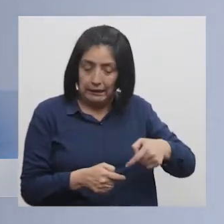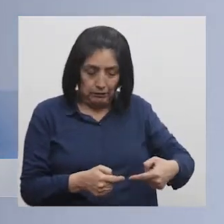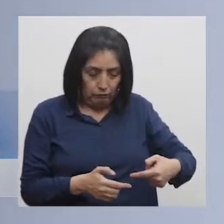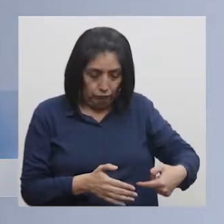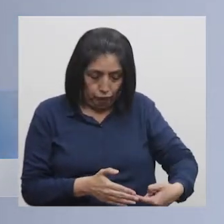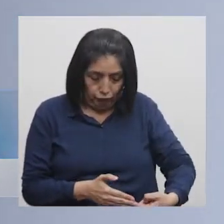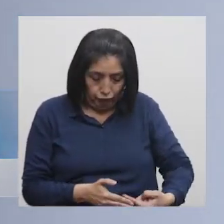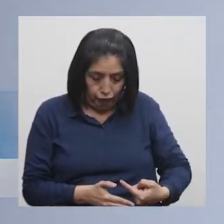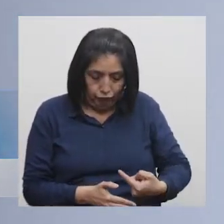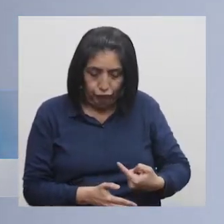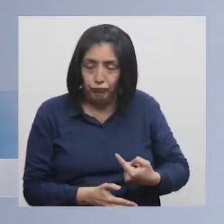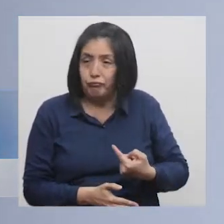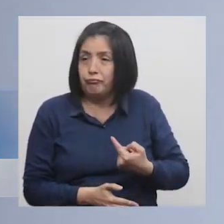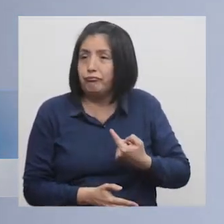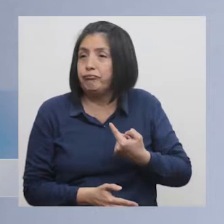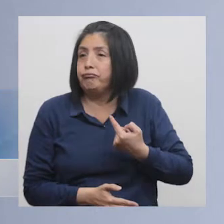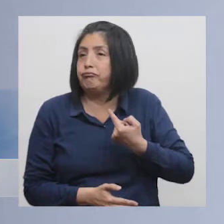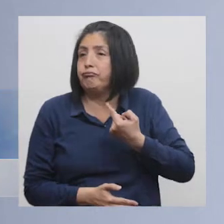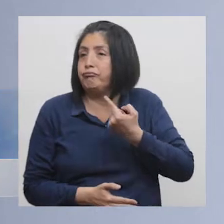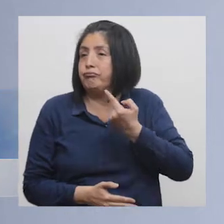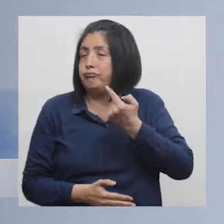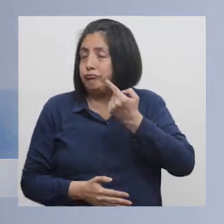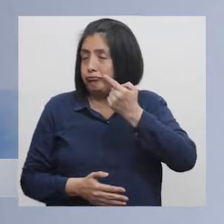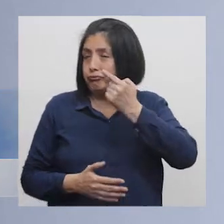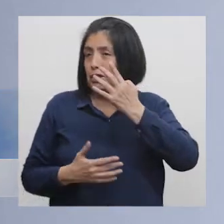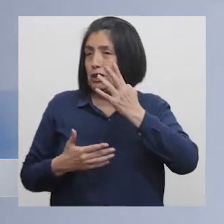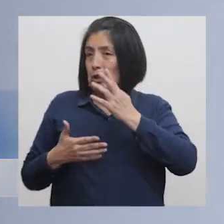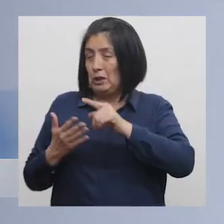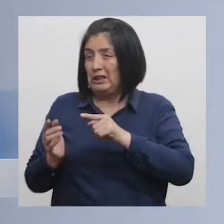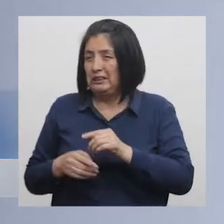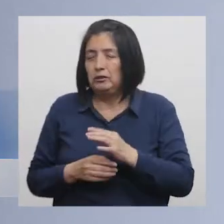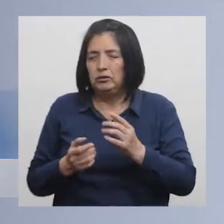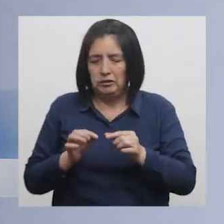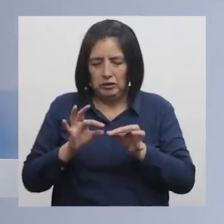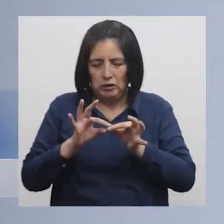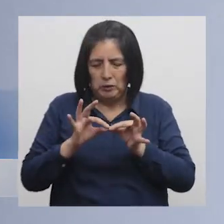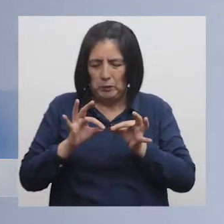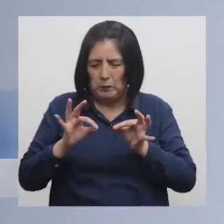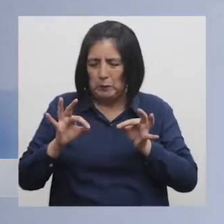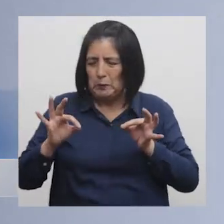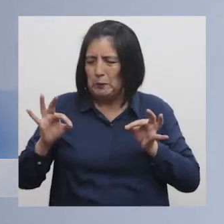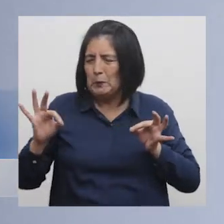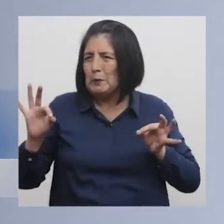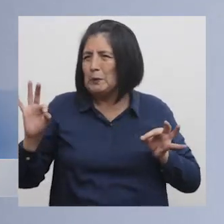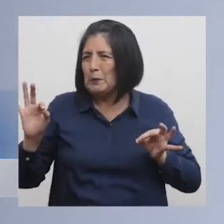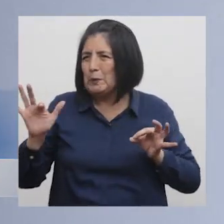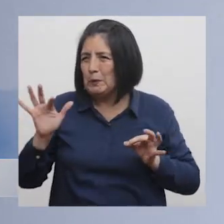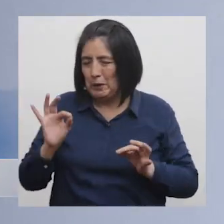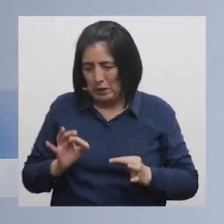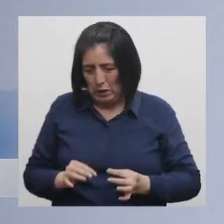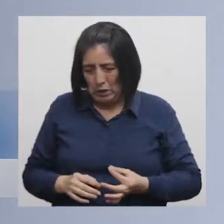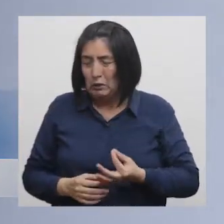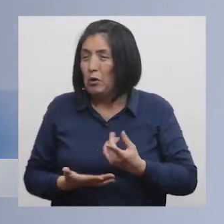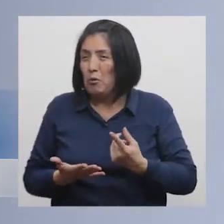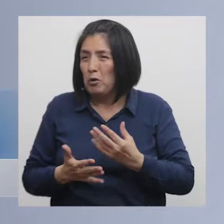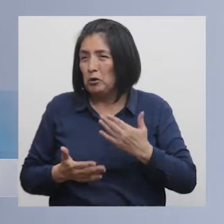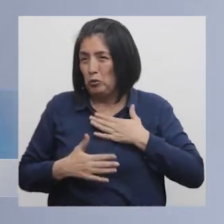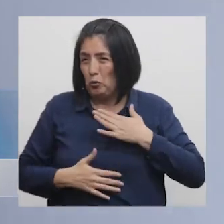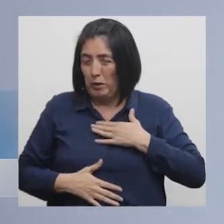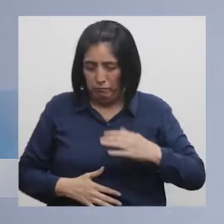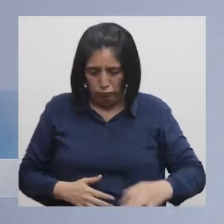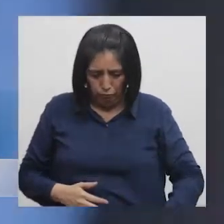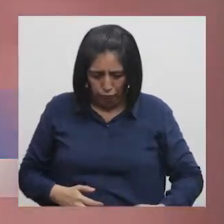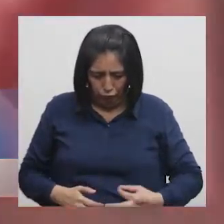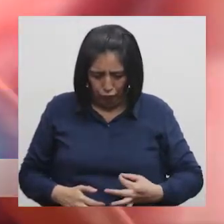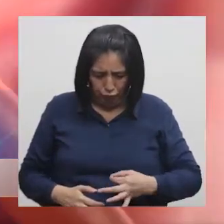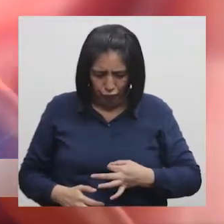de esa arteria Ingresamos por dentro de la arteria Unos catéteres Que viajan por dentro Llegando hacia las